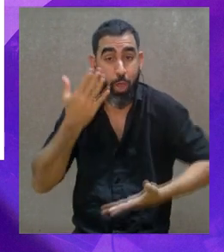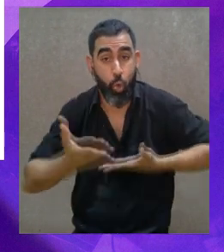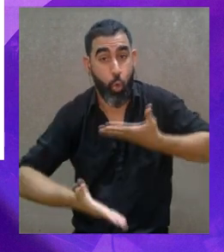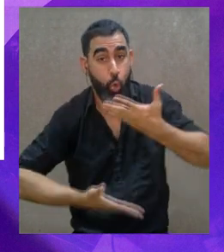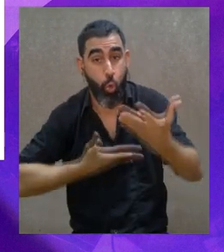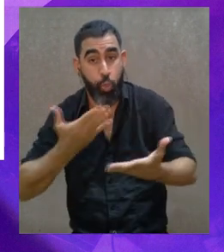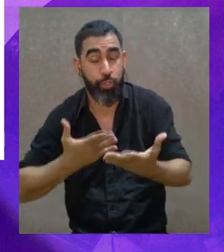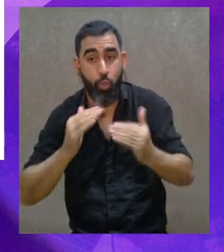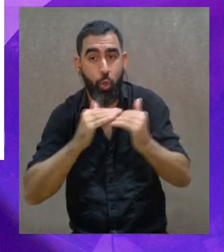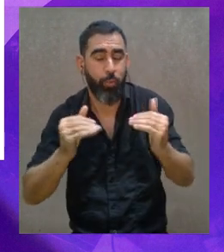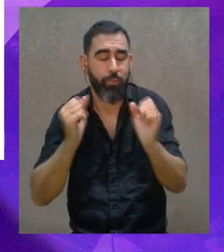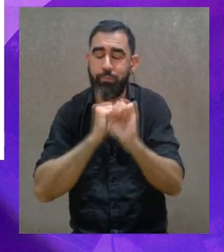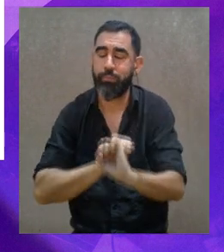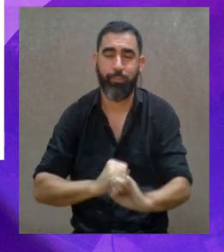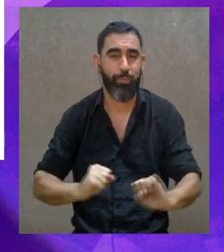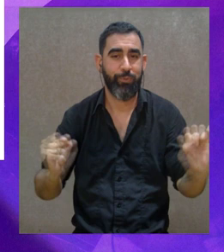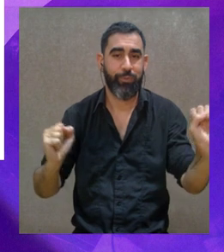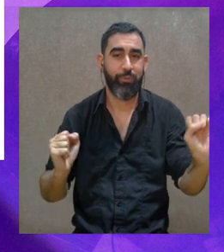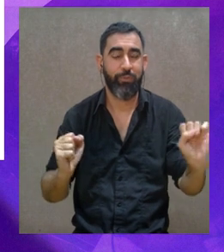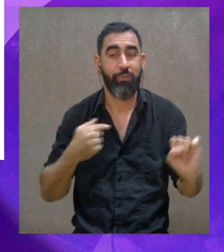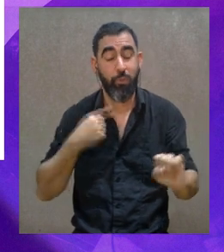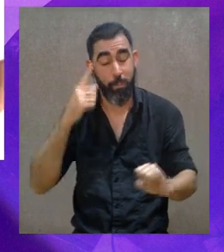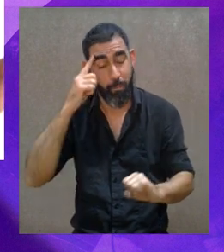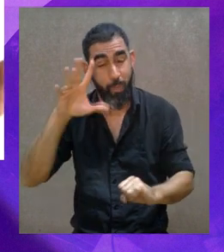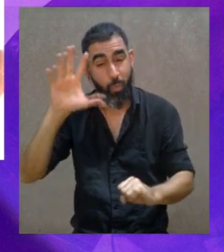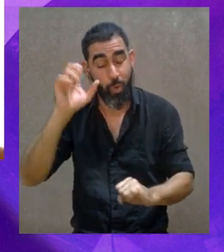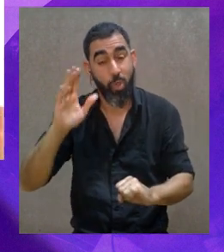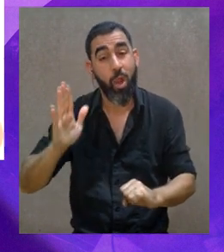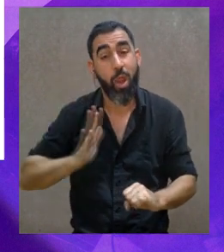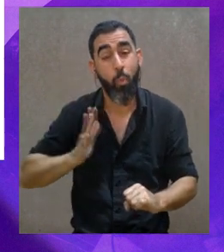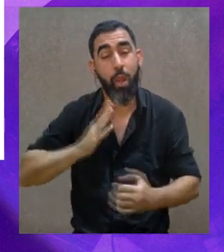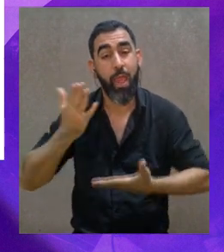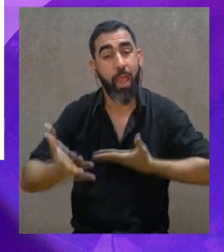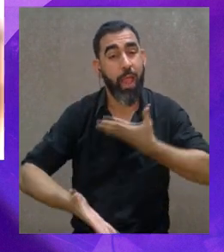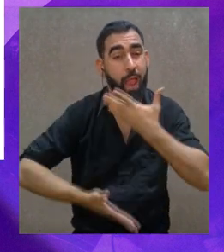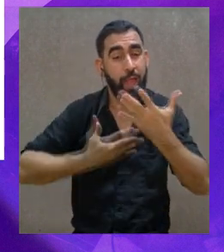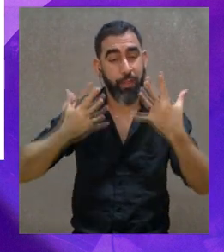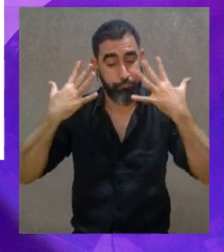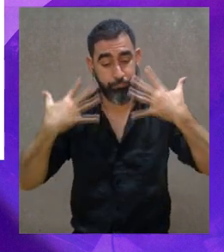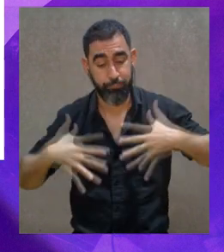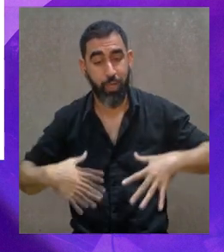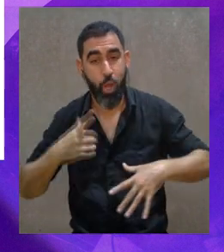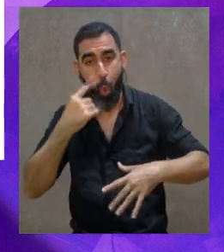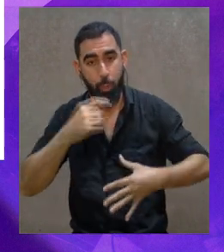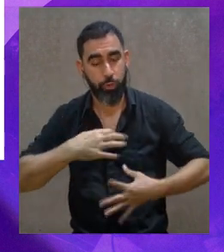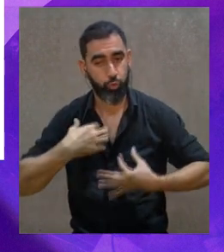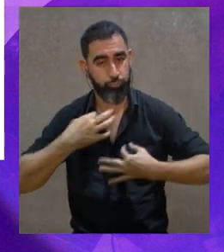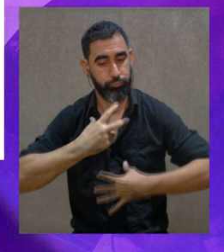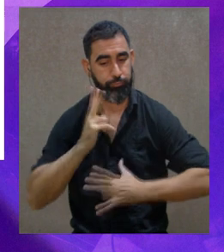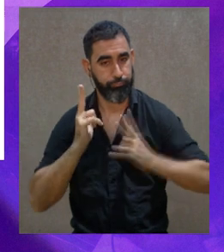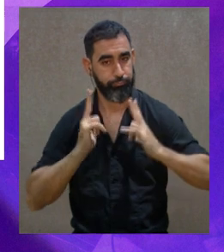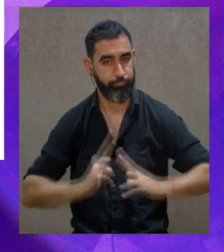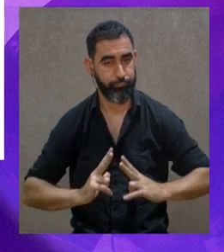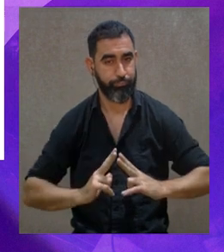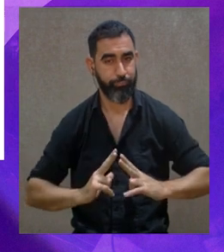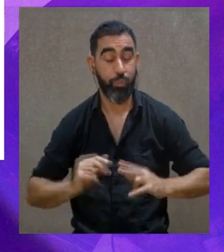porque obviamente las condiciones para tener un concierto normal no estaban dadas. Entonces me acuerdo que las mujeres cantaban de togas y los hombres